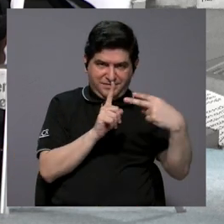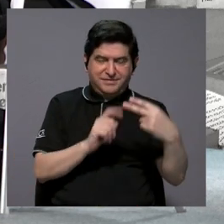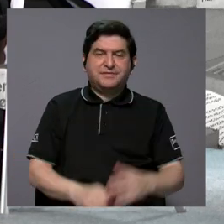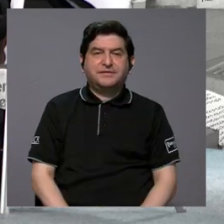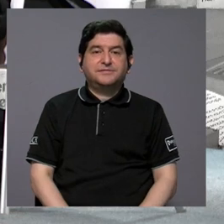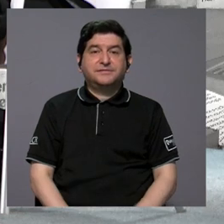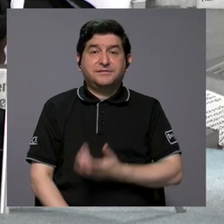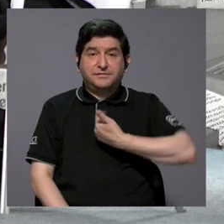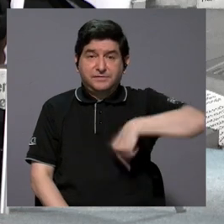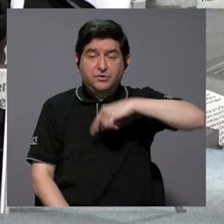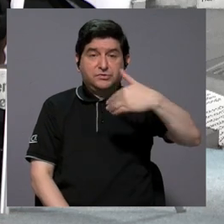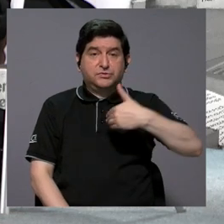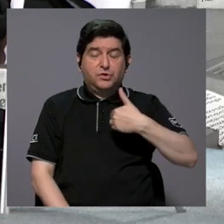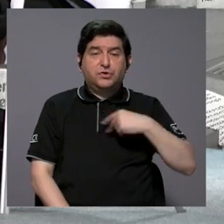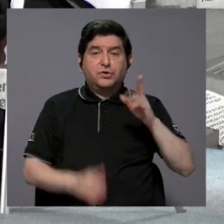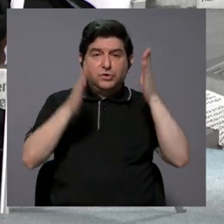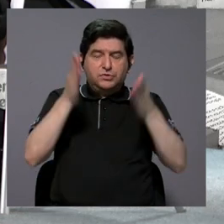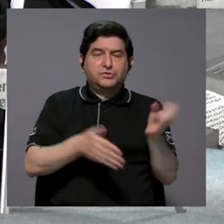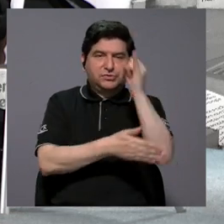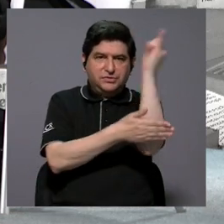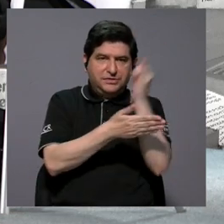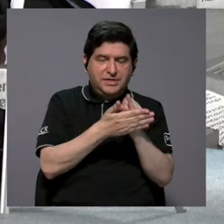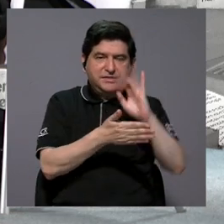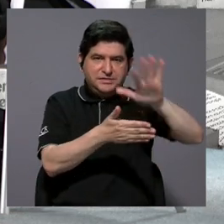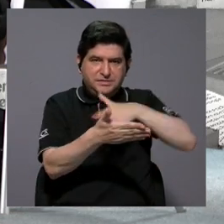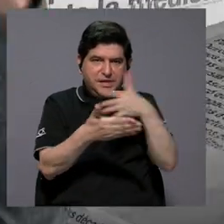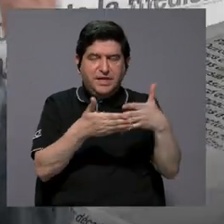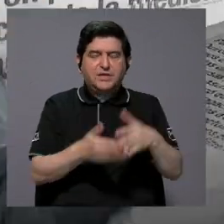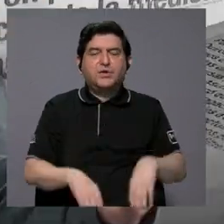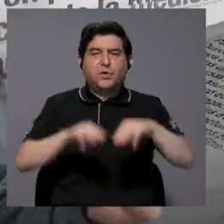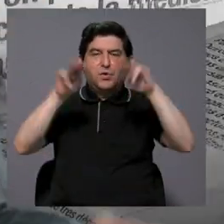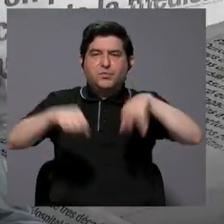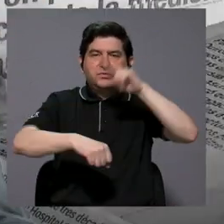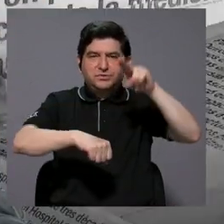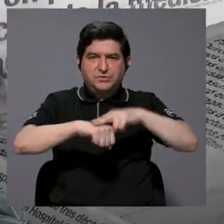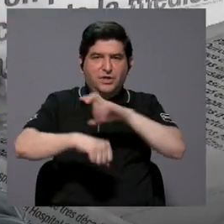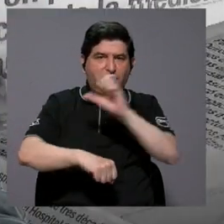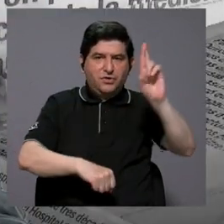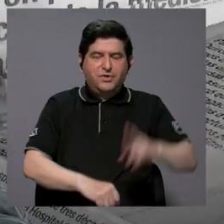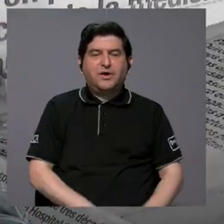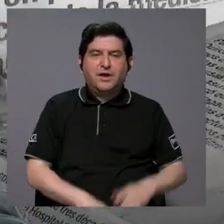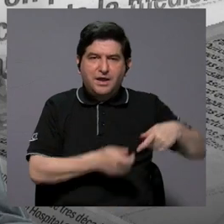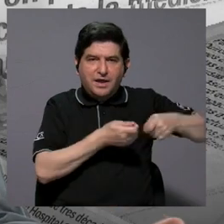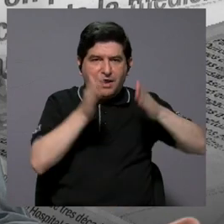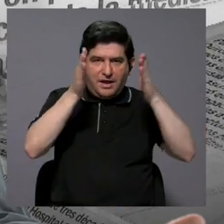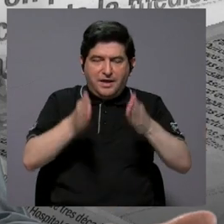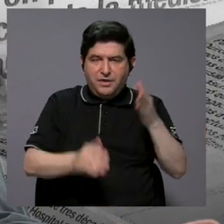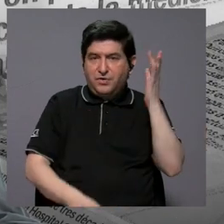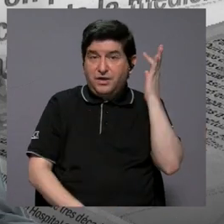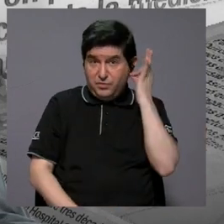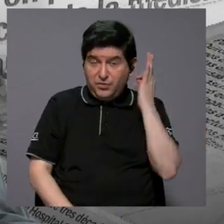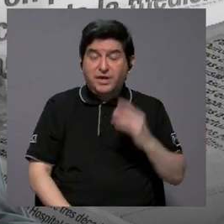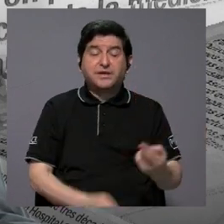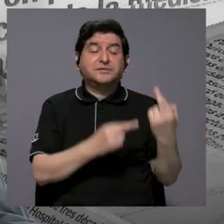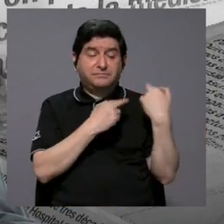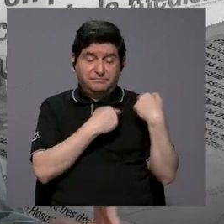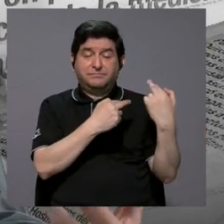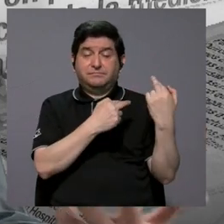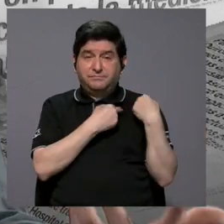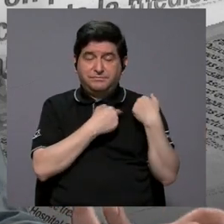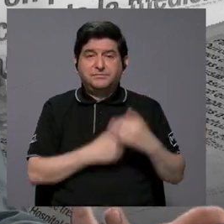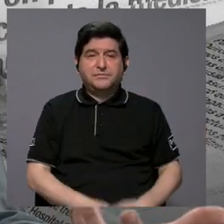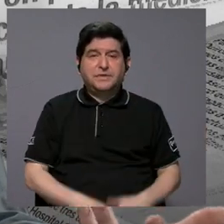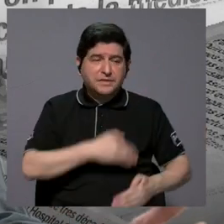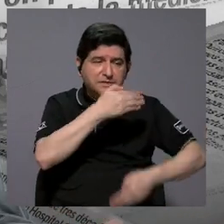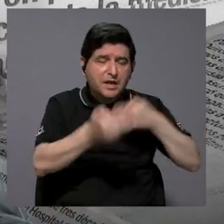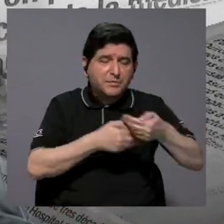contamos con compañeros de diseño gráfico del Museo Nacional de Costa Rica, arqueólogas encargadas de la